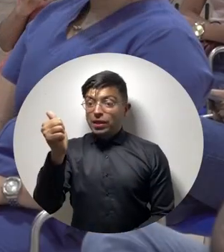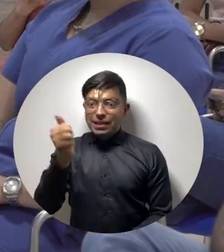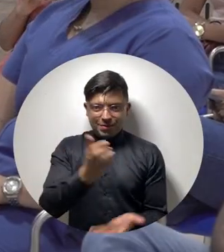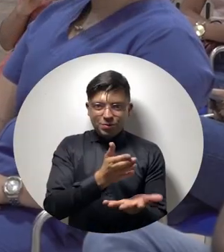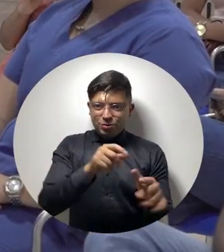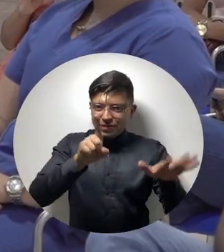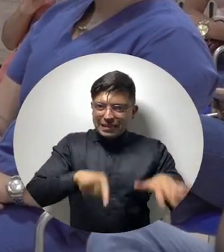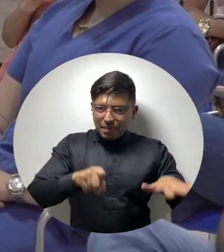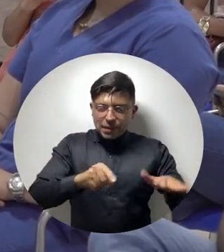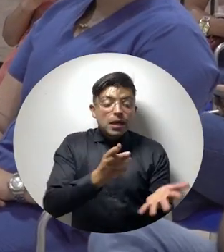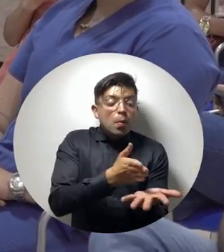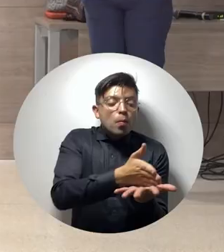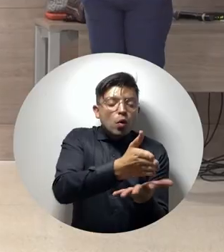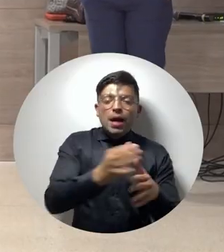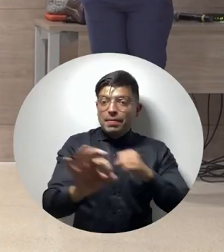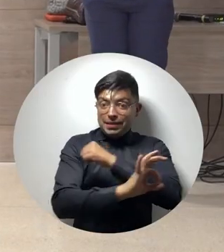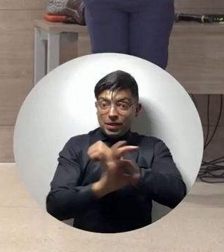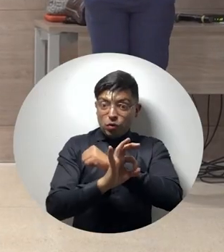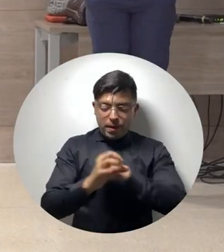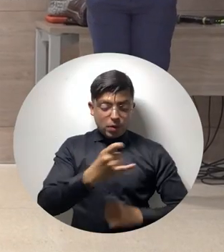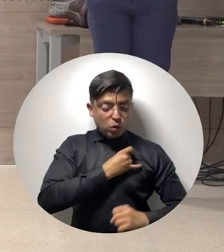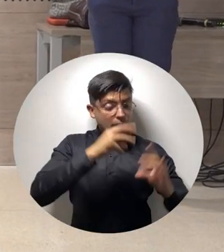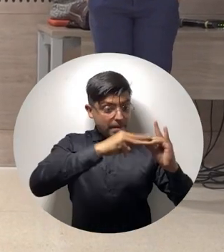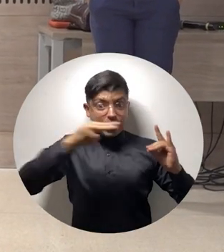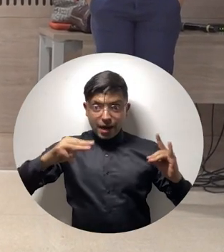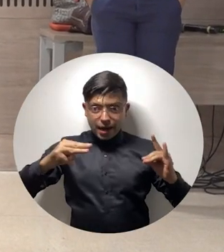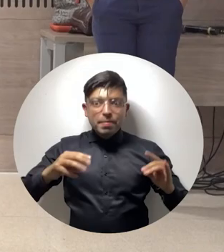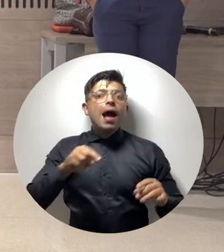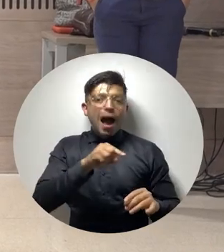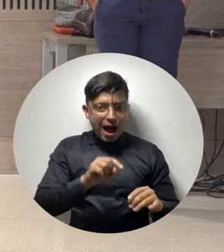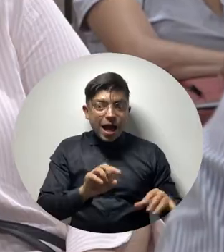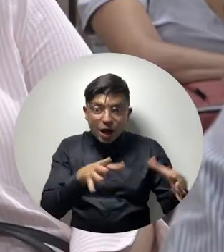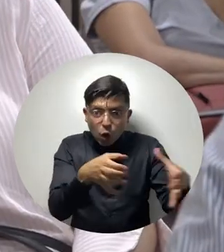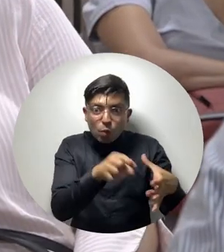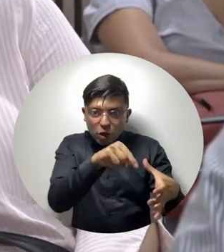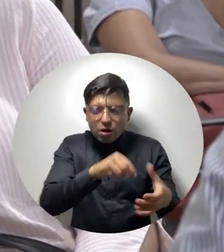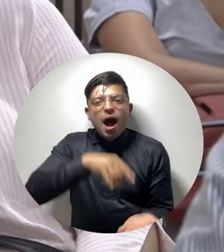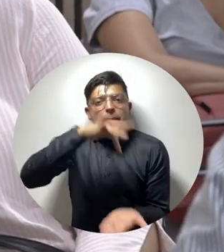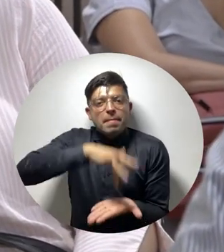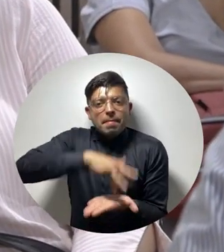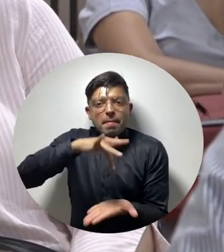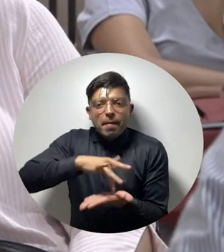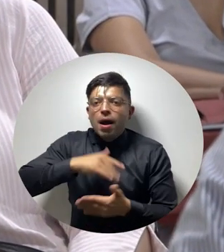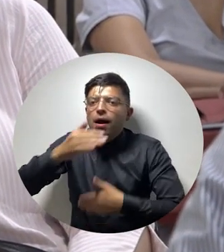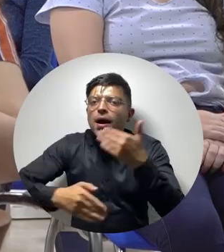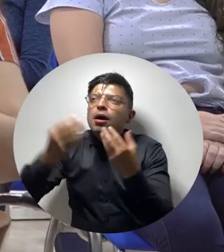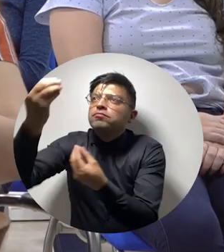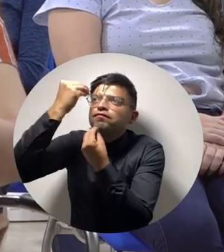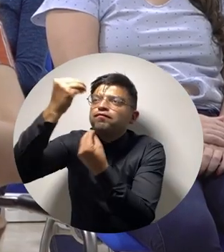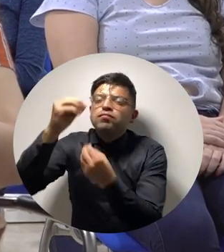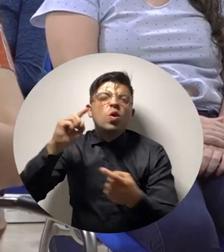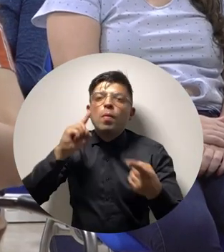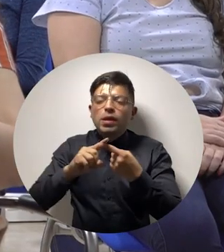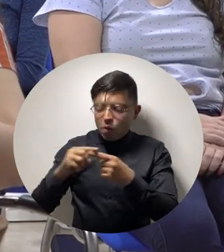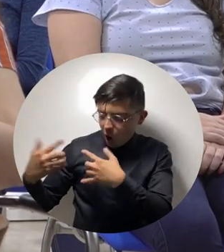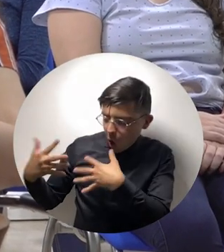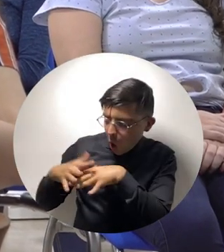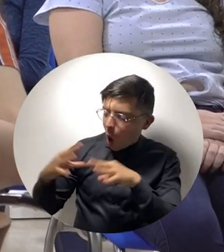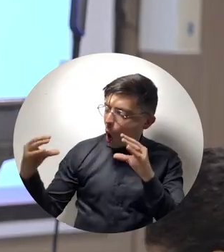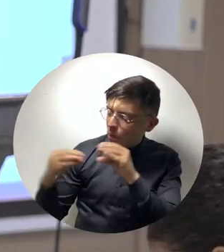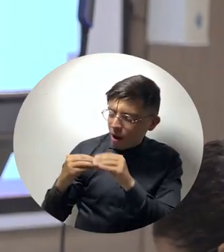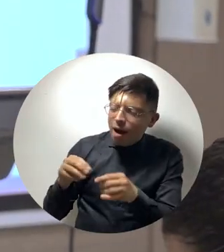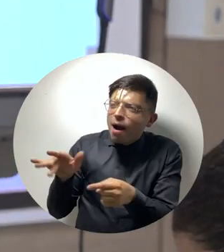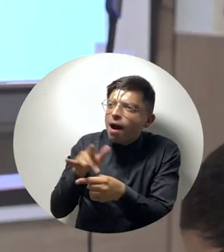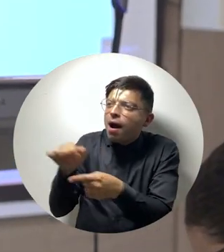psicología de la Universidad del Magdalena participaron en un proceso de inducción para familiarizarse con el inicio de las prácticas formativas y